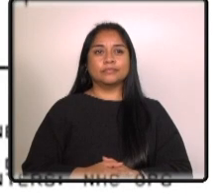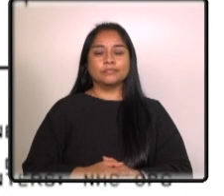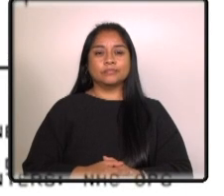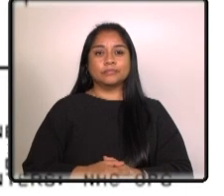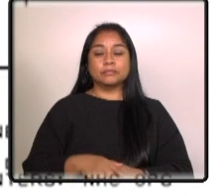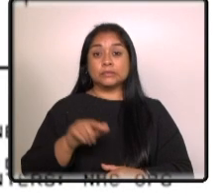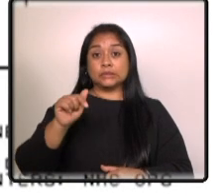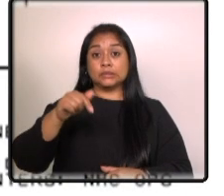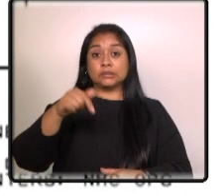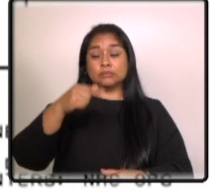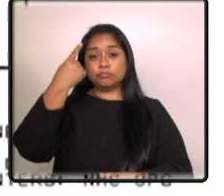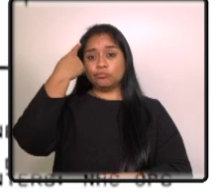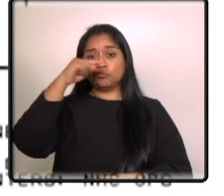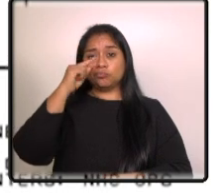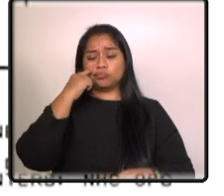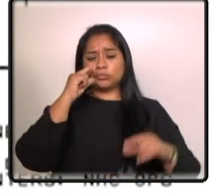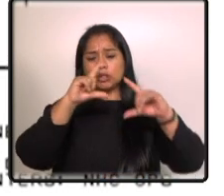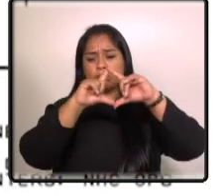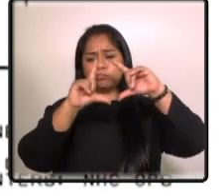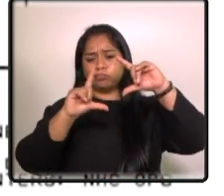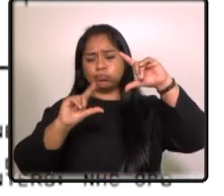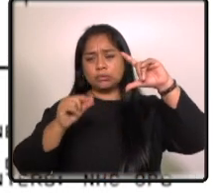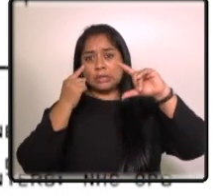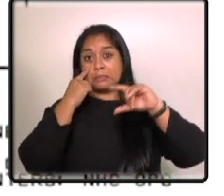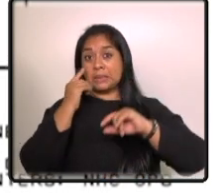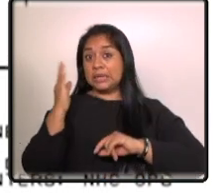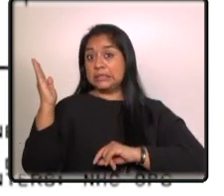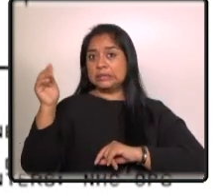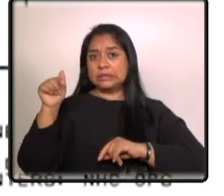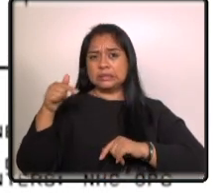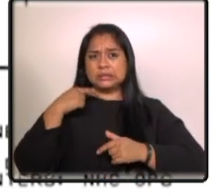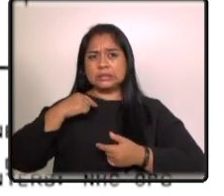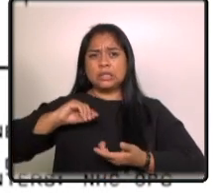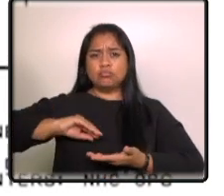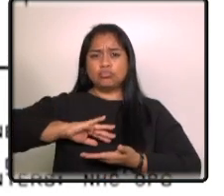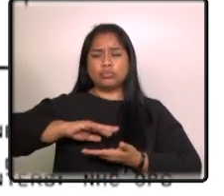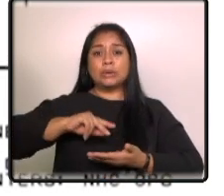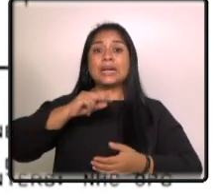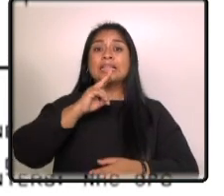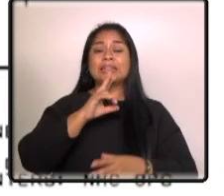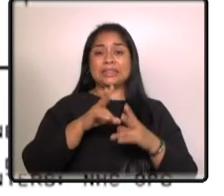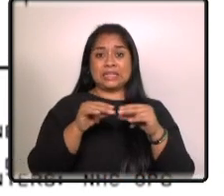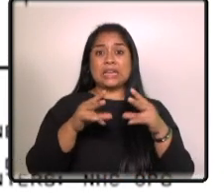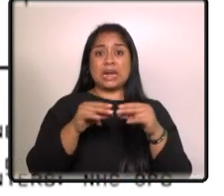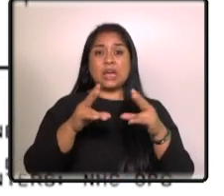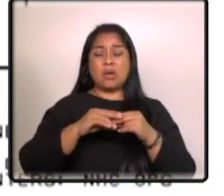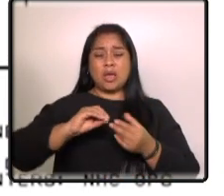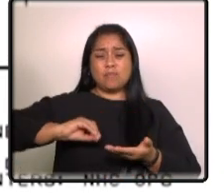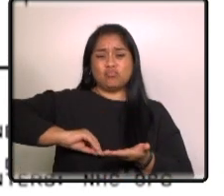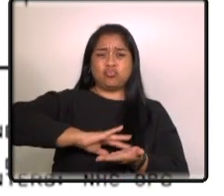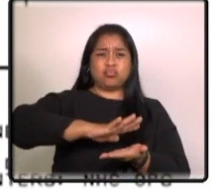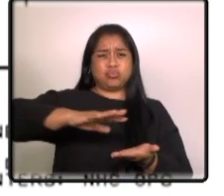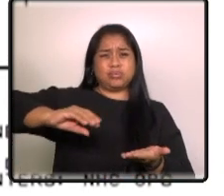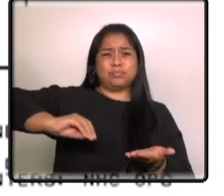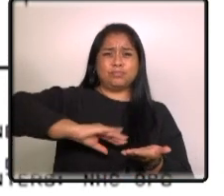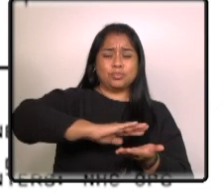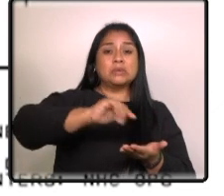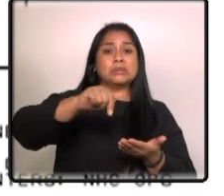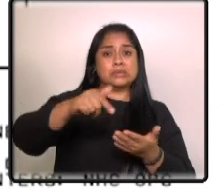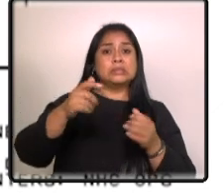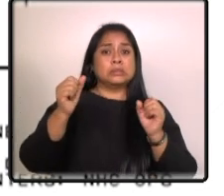para este día el mapa de superficie nos muestra el acercamiento desde Nicaragua de una onda del este la cual podría estar